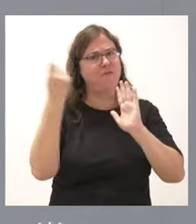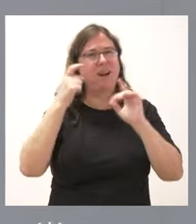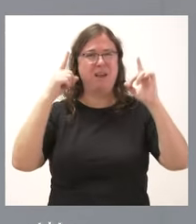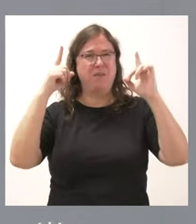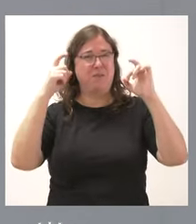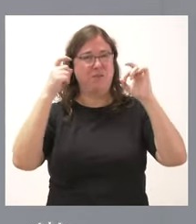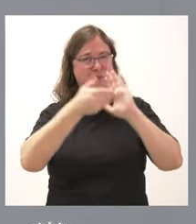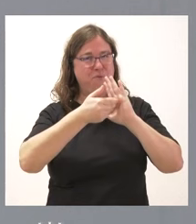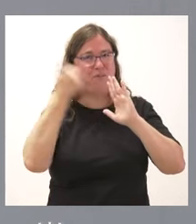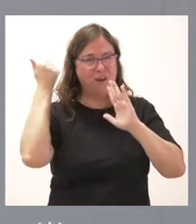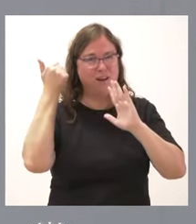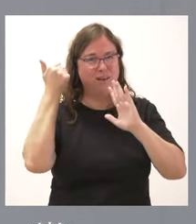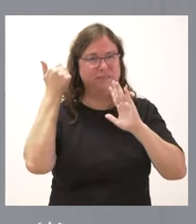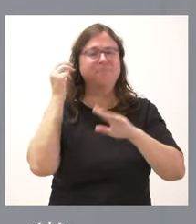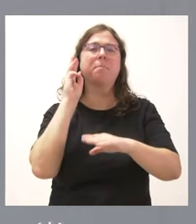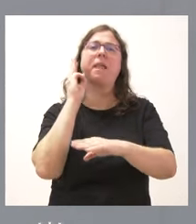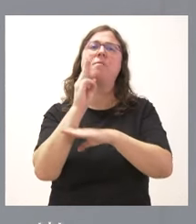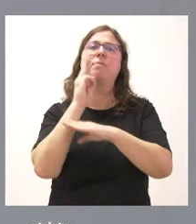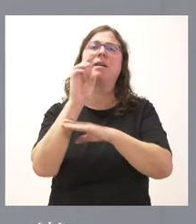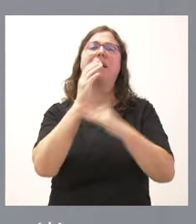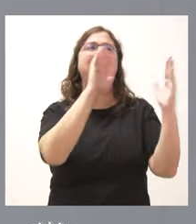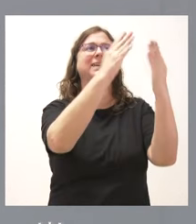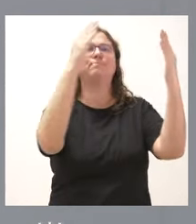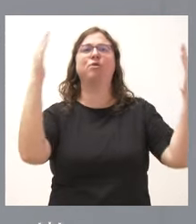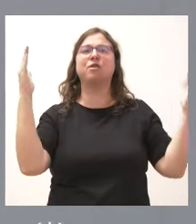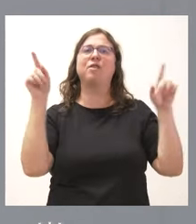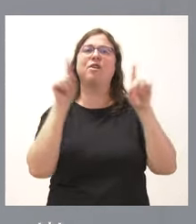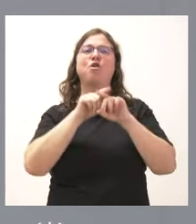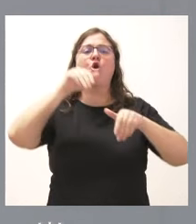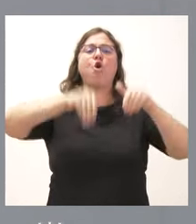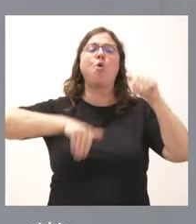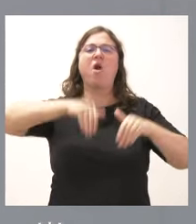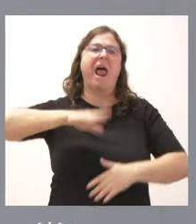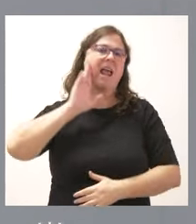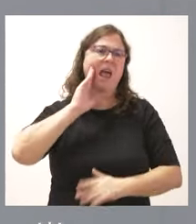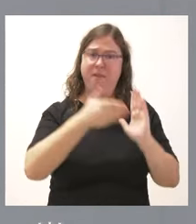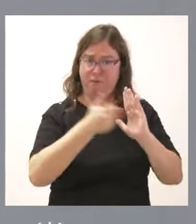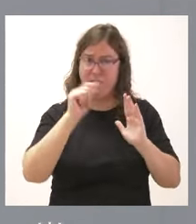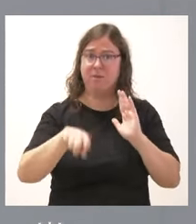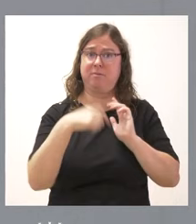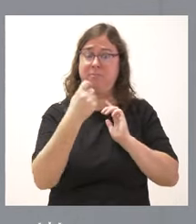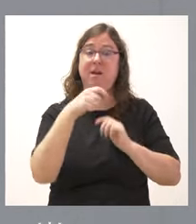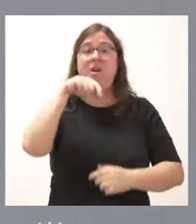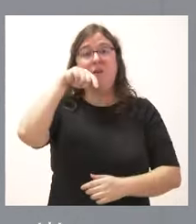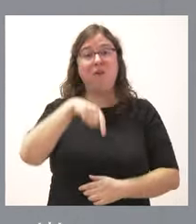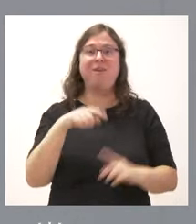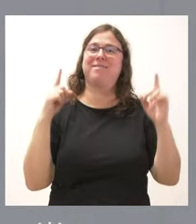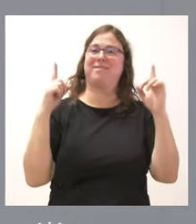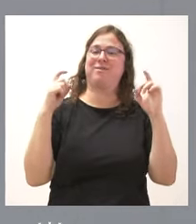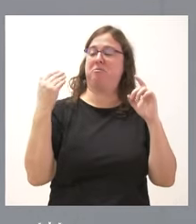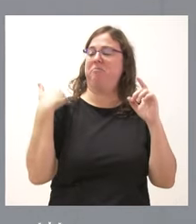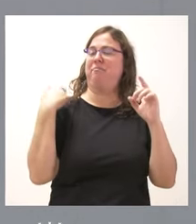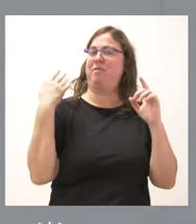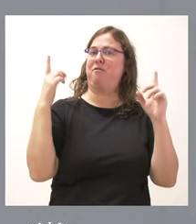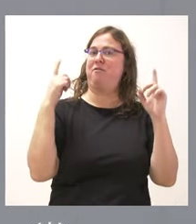en el Parlamento europeo en una exposición con unas urnas ilegales y que hoy se hacía una foto recientemente